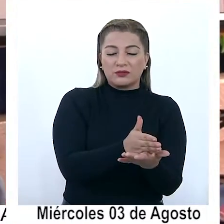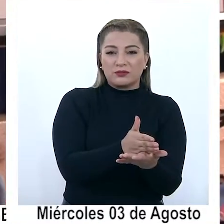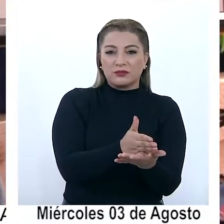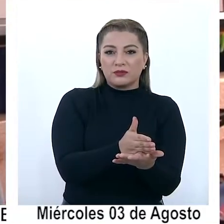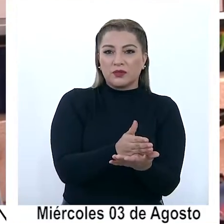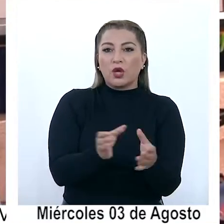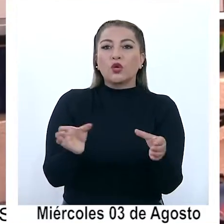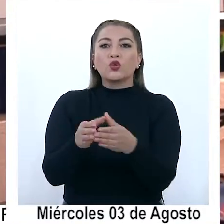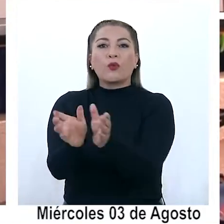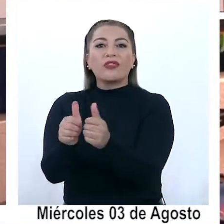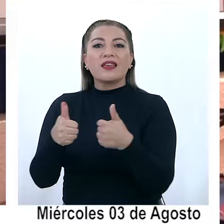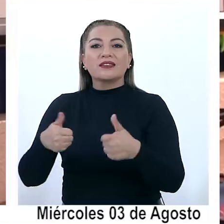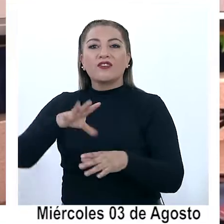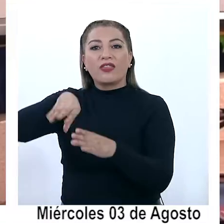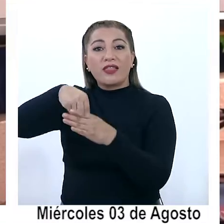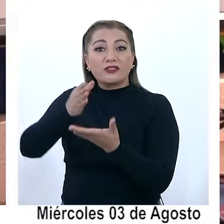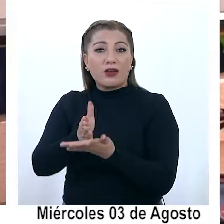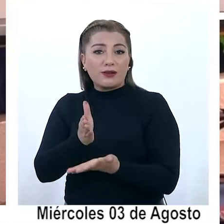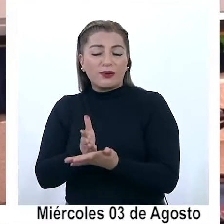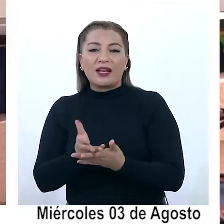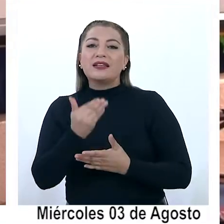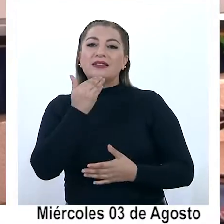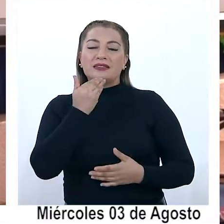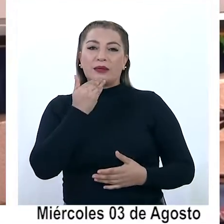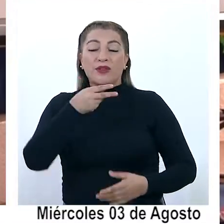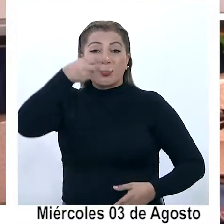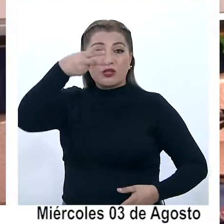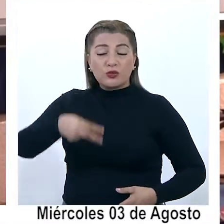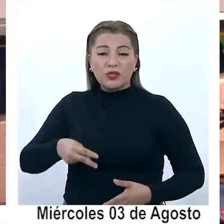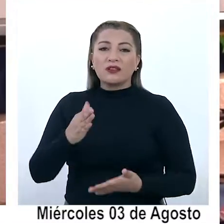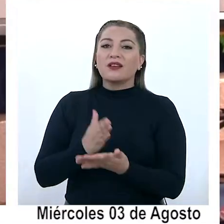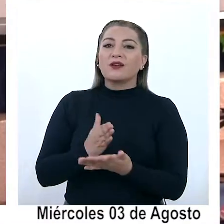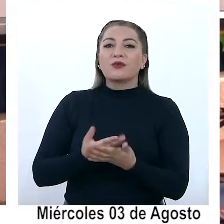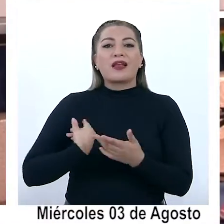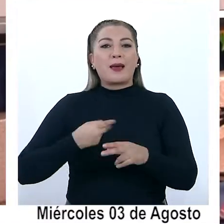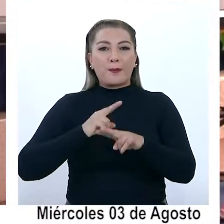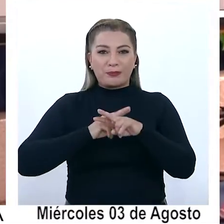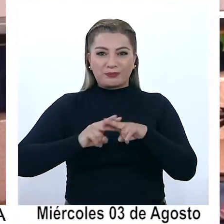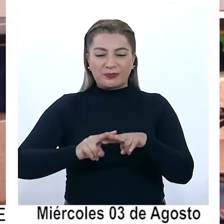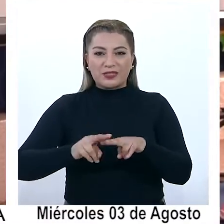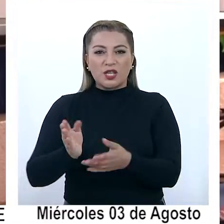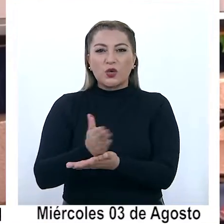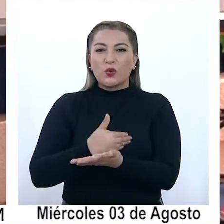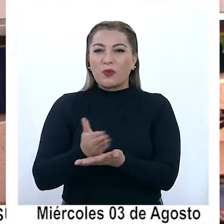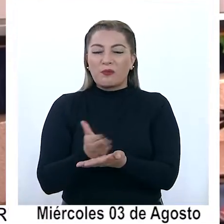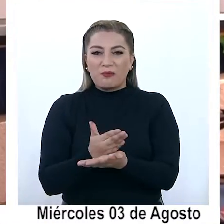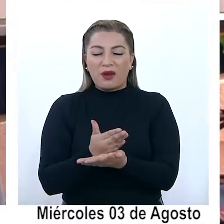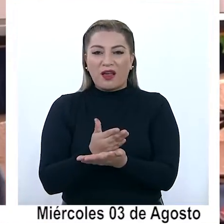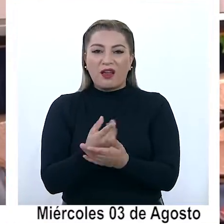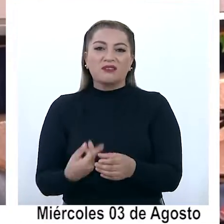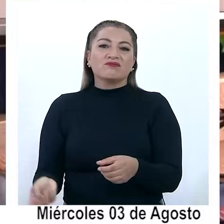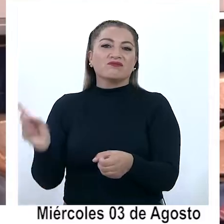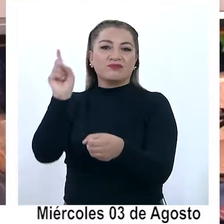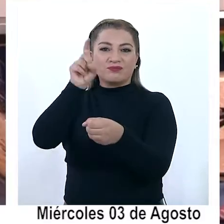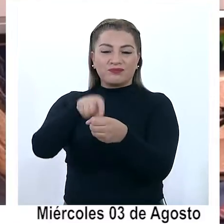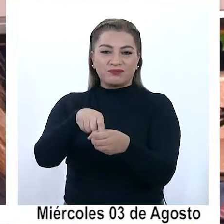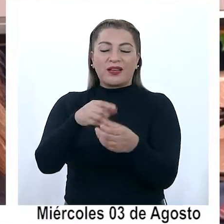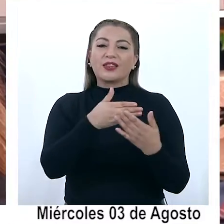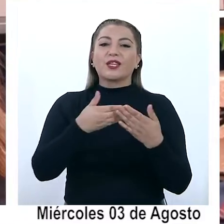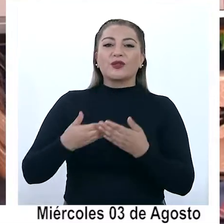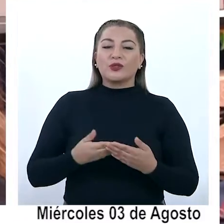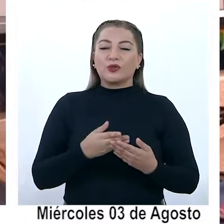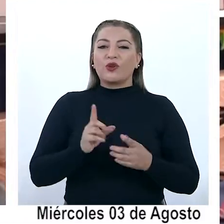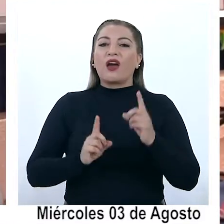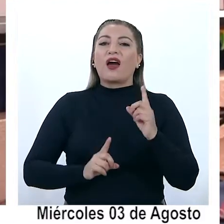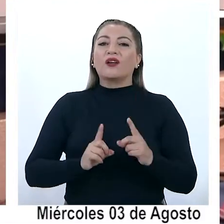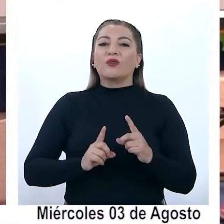directivos de los colegios y también con los sostenedores para realizar un plan de revinculación de nuestros estudiantes